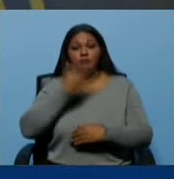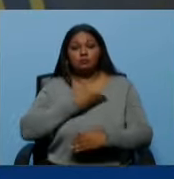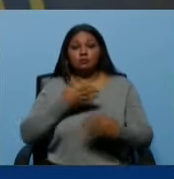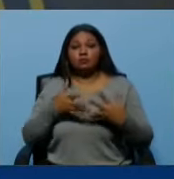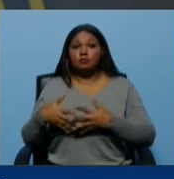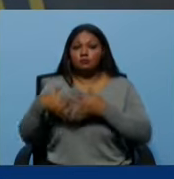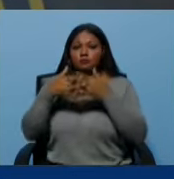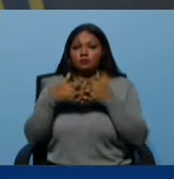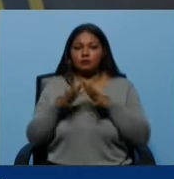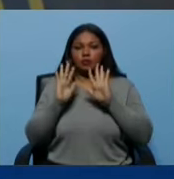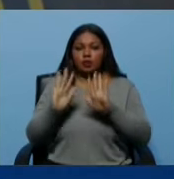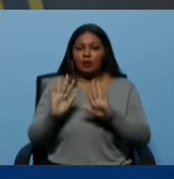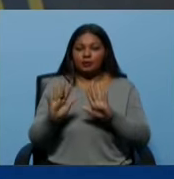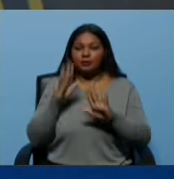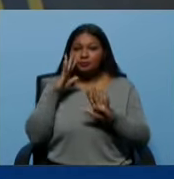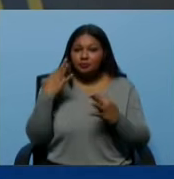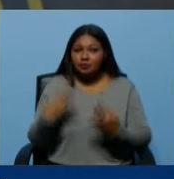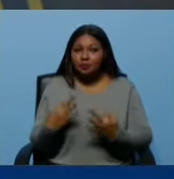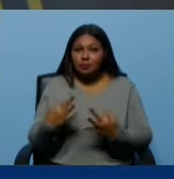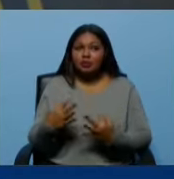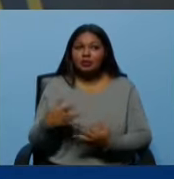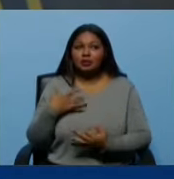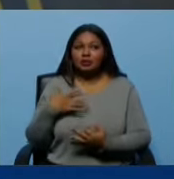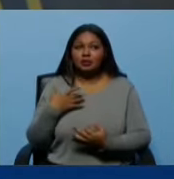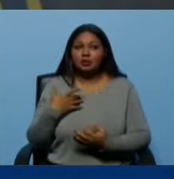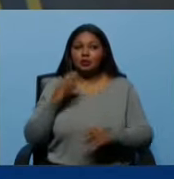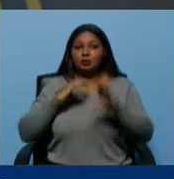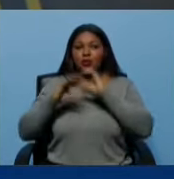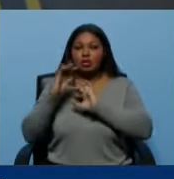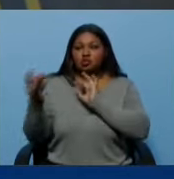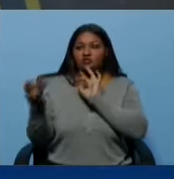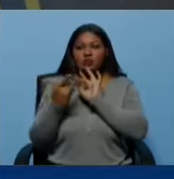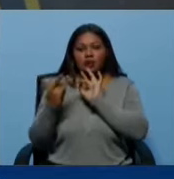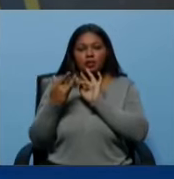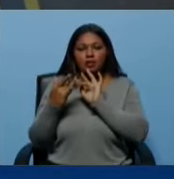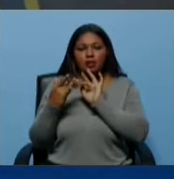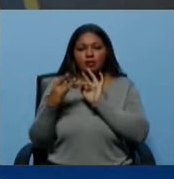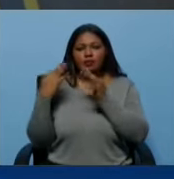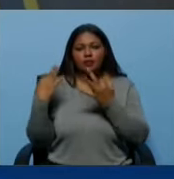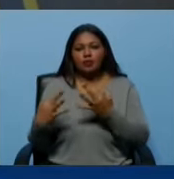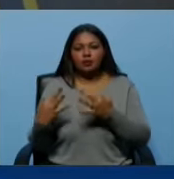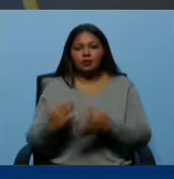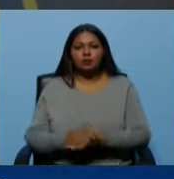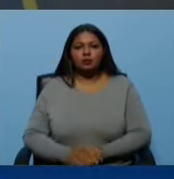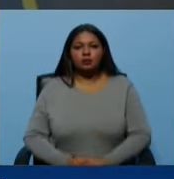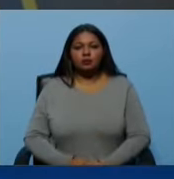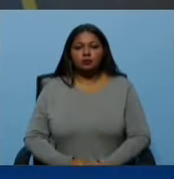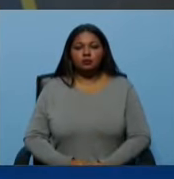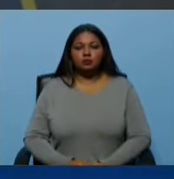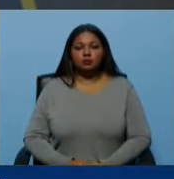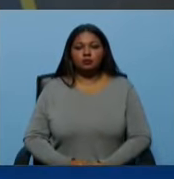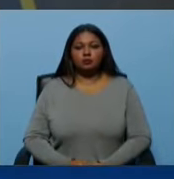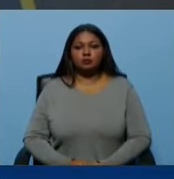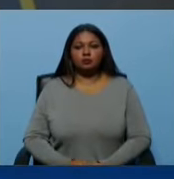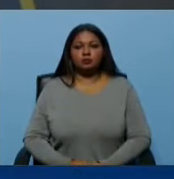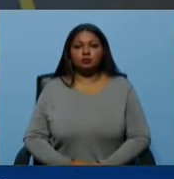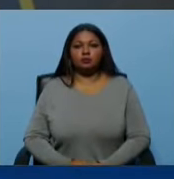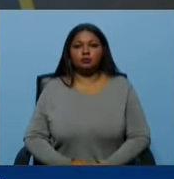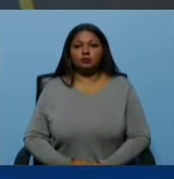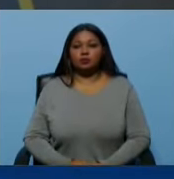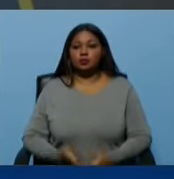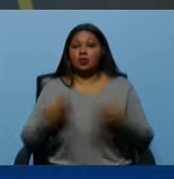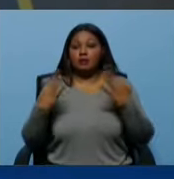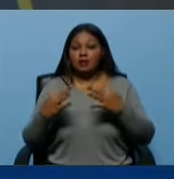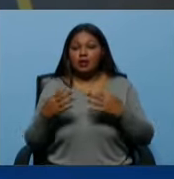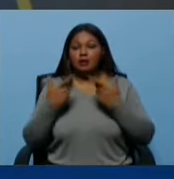de los Estados Unidos. De verdad, esa es comunicación directa. verdad, está hablando. Ahí hay de verdad ese ejercicio de